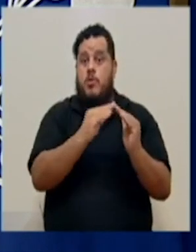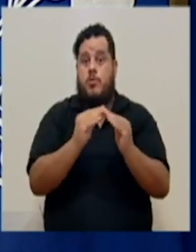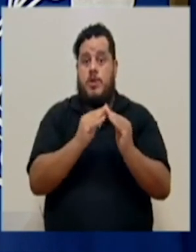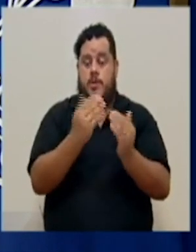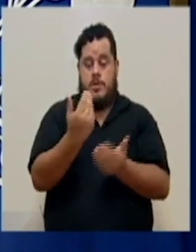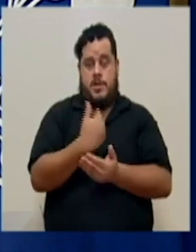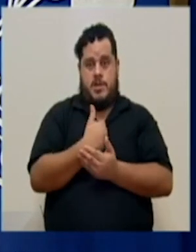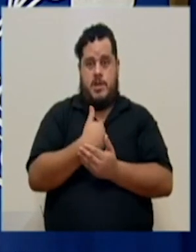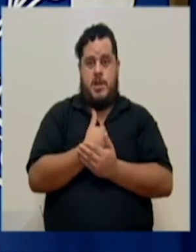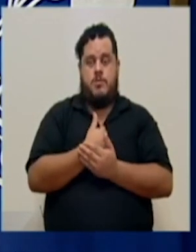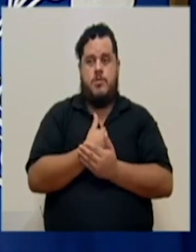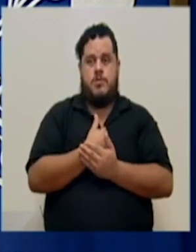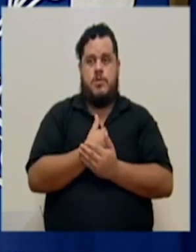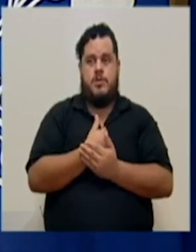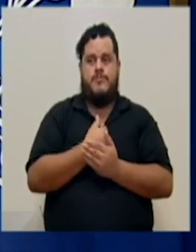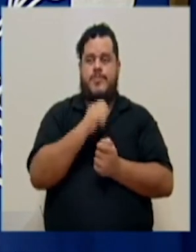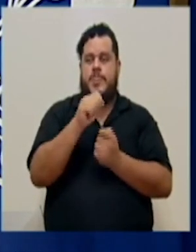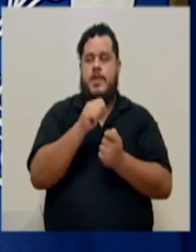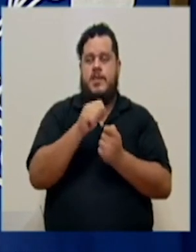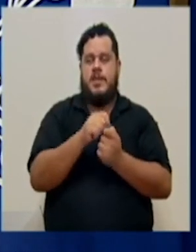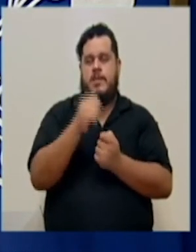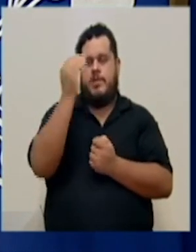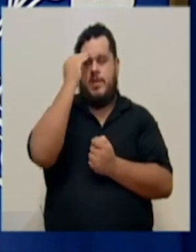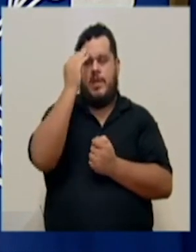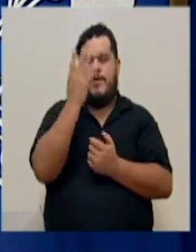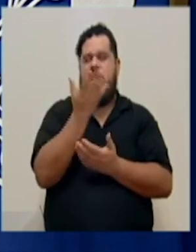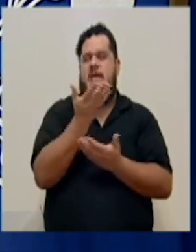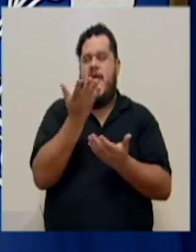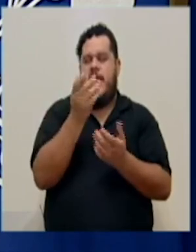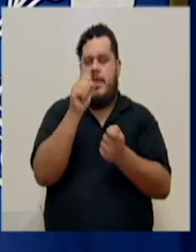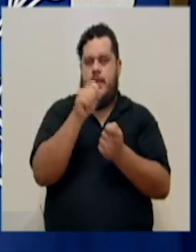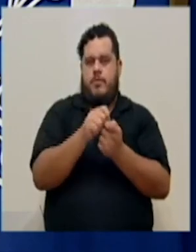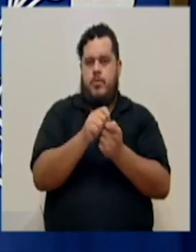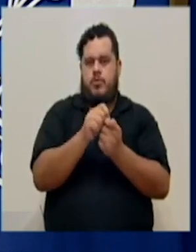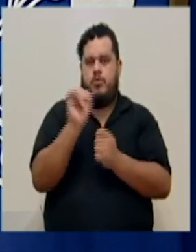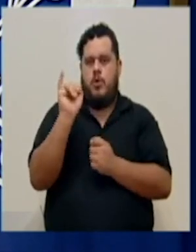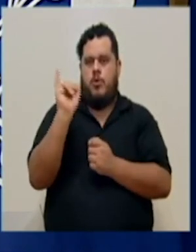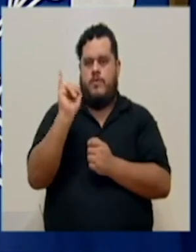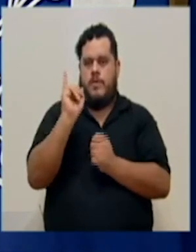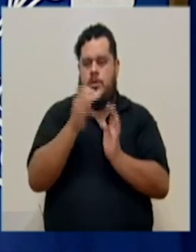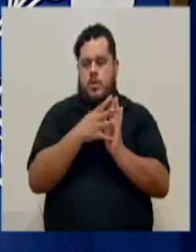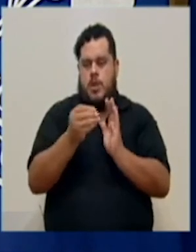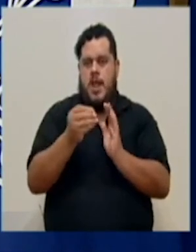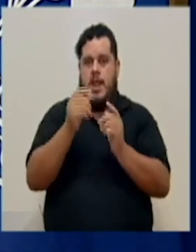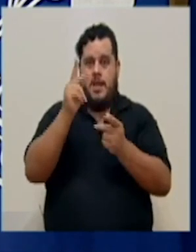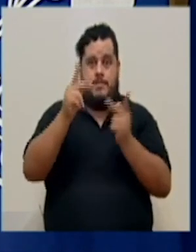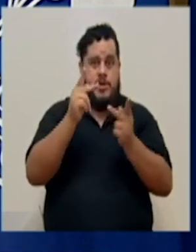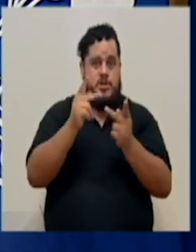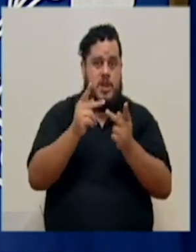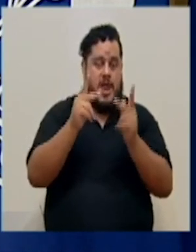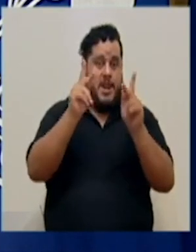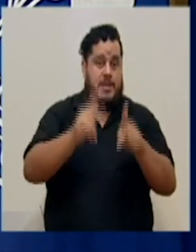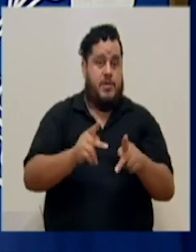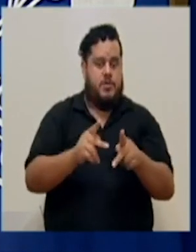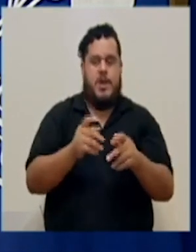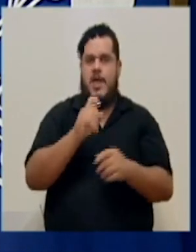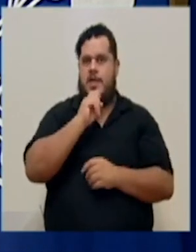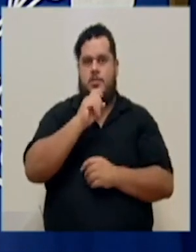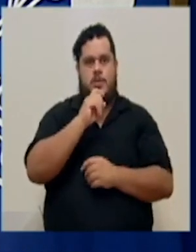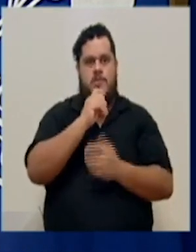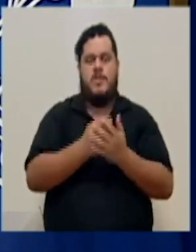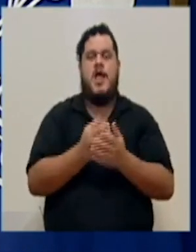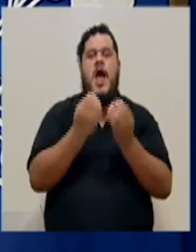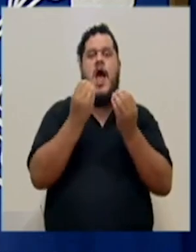tenemos, exactamente saber en qué punto fue que se infectó la persona es muy difícil porque hay muchos puntos en la vida